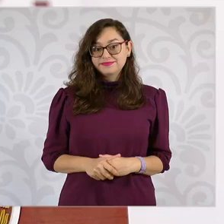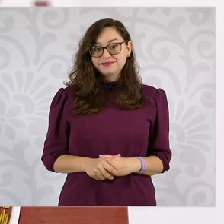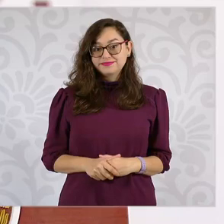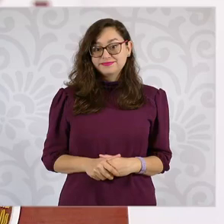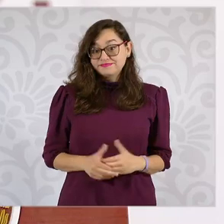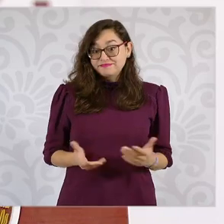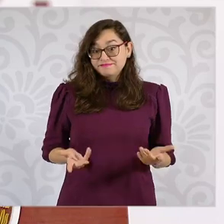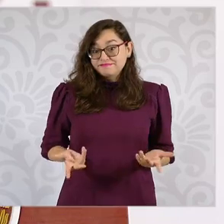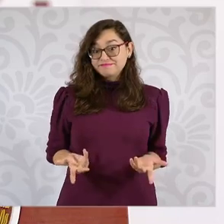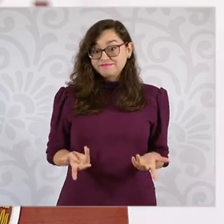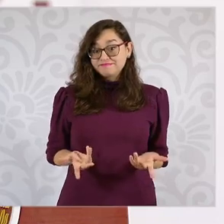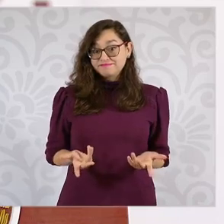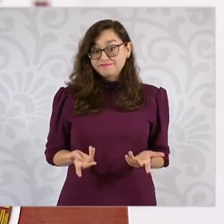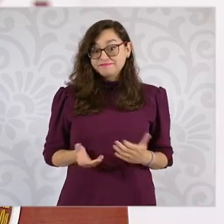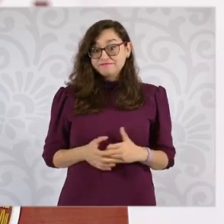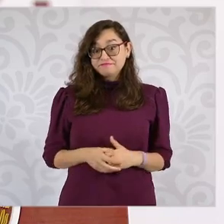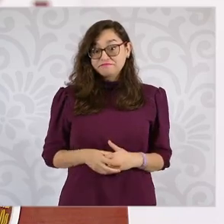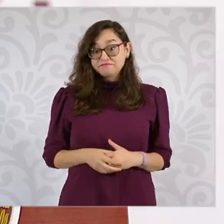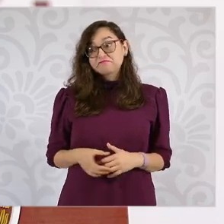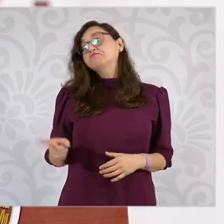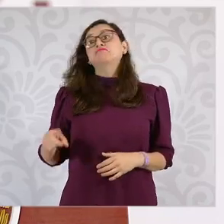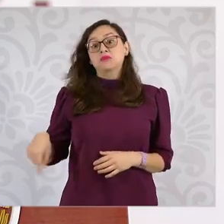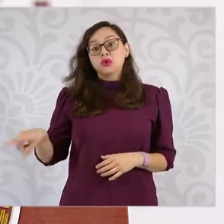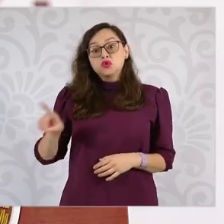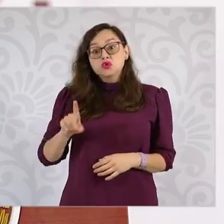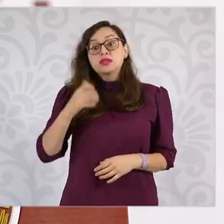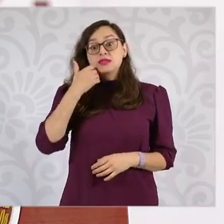Entonces, ellos pueden postularse,